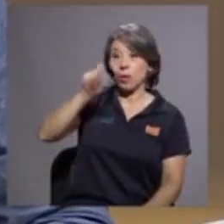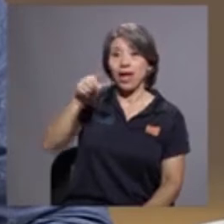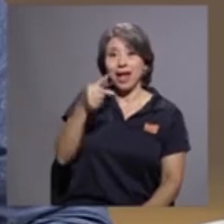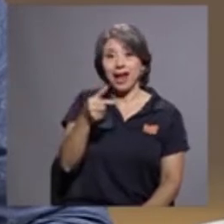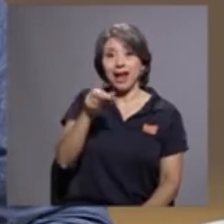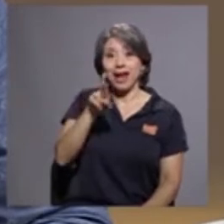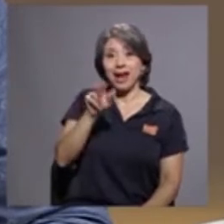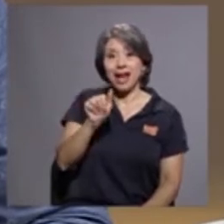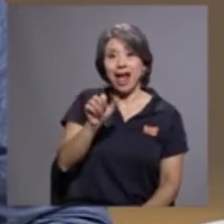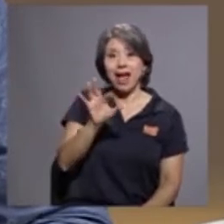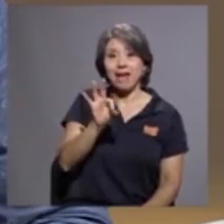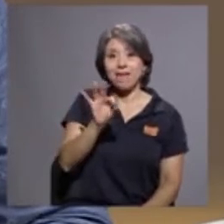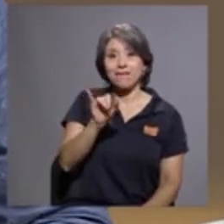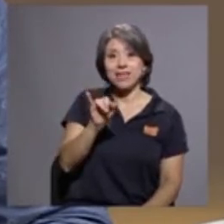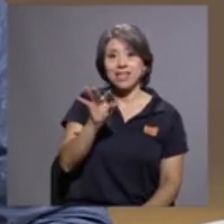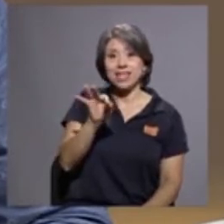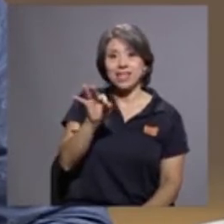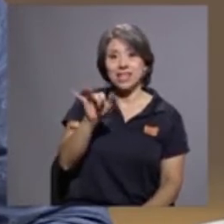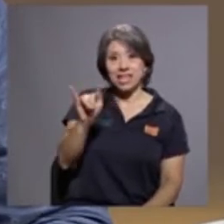bueno, hacer una comisión